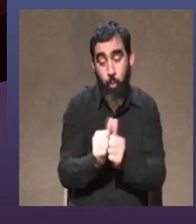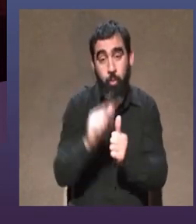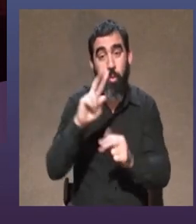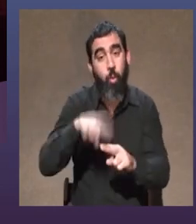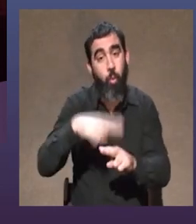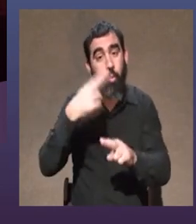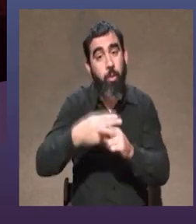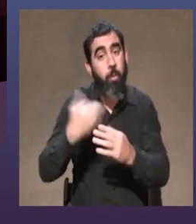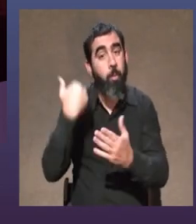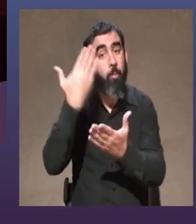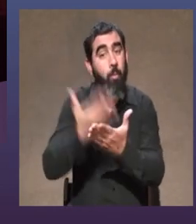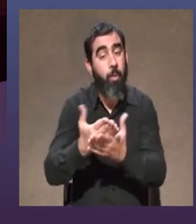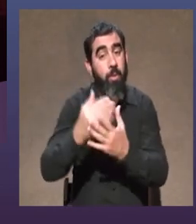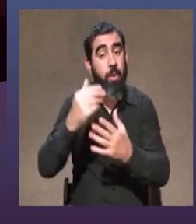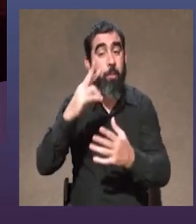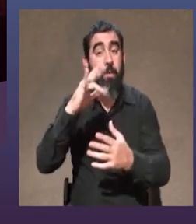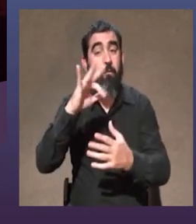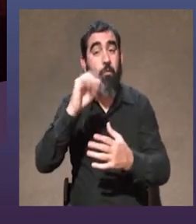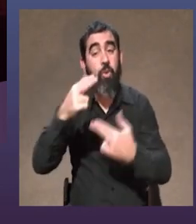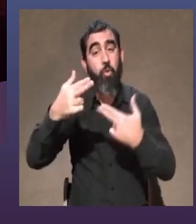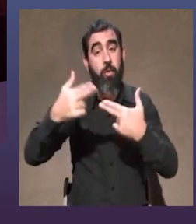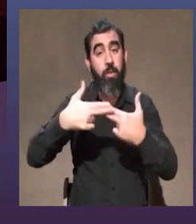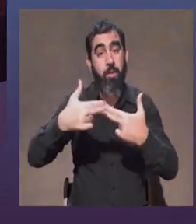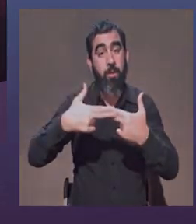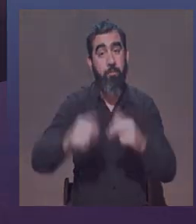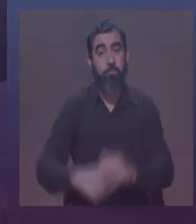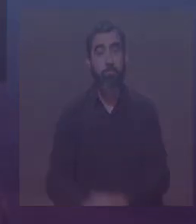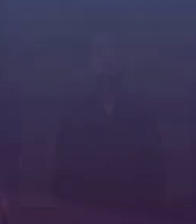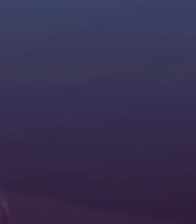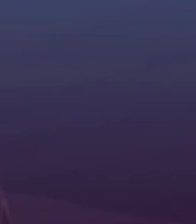junto a ustedes con una nueva propuesta de Perifoneos Online